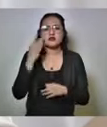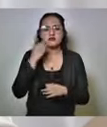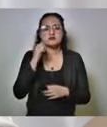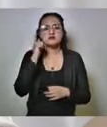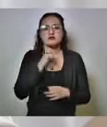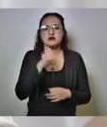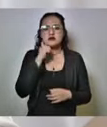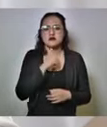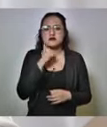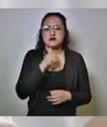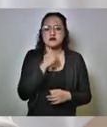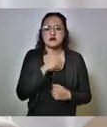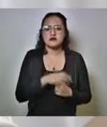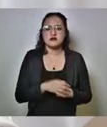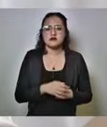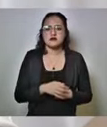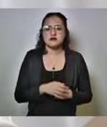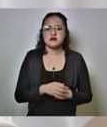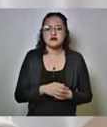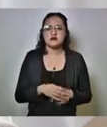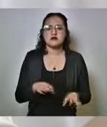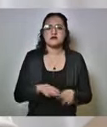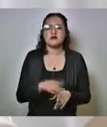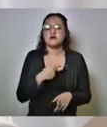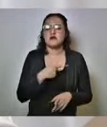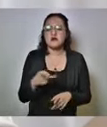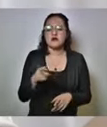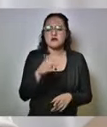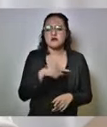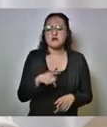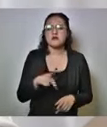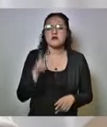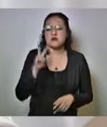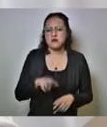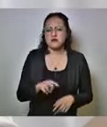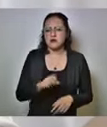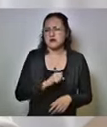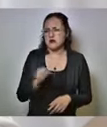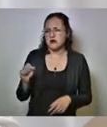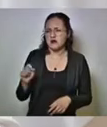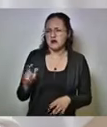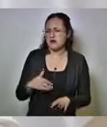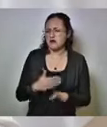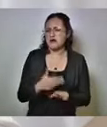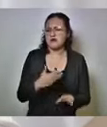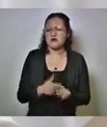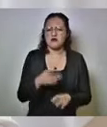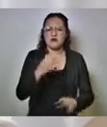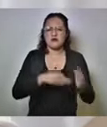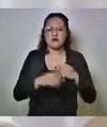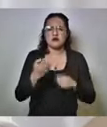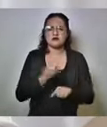dedicado a extorsionar a la pobre gente de Puebla en todo el estado